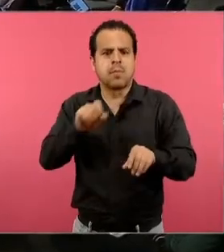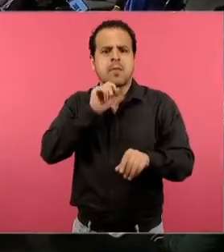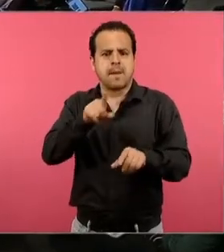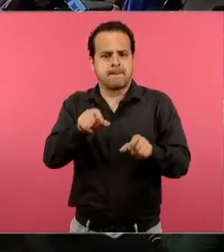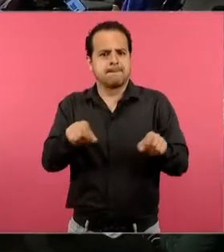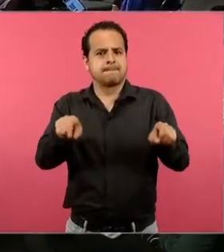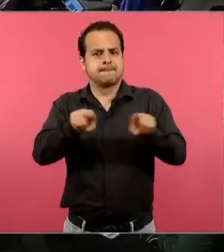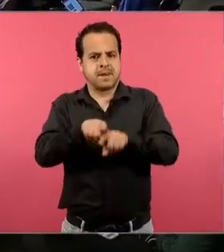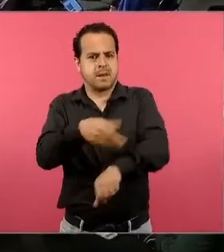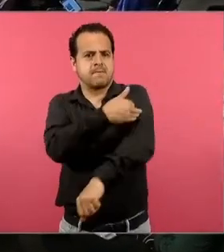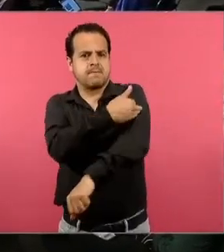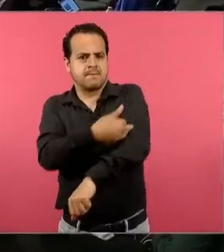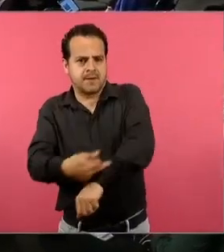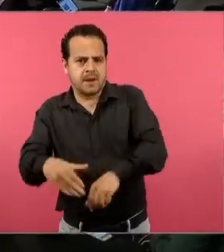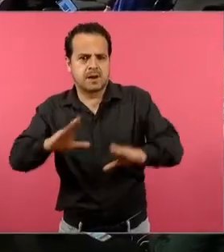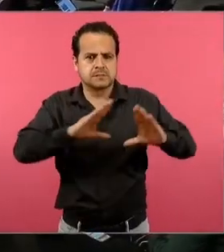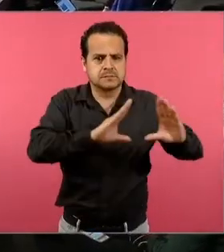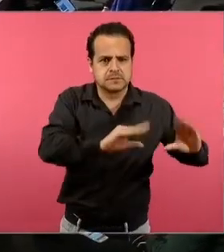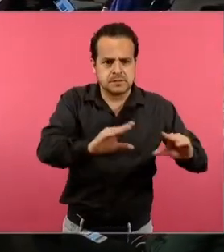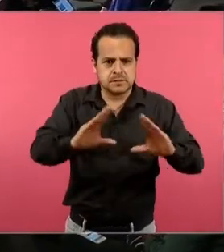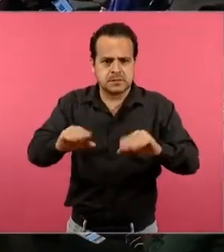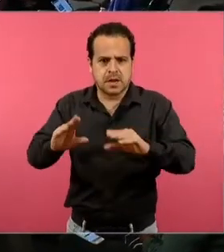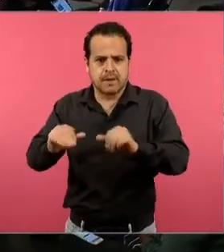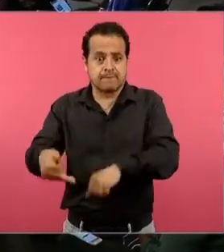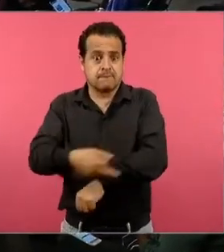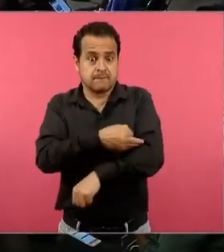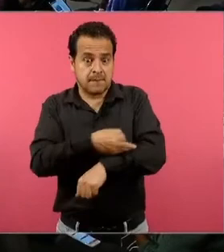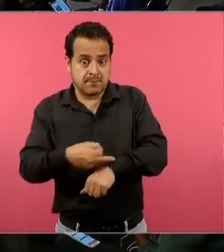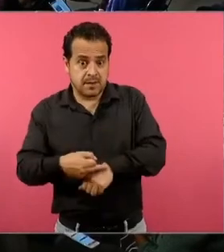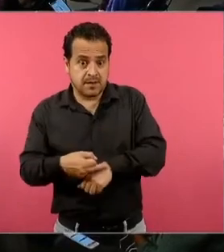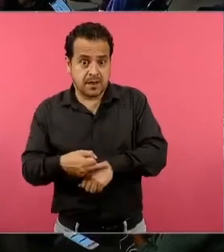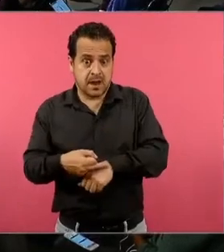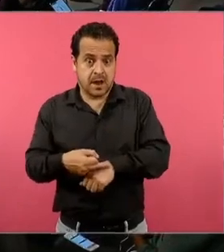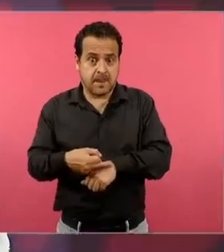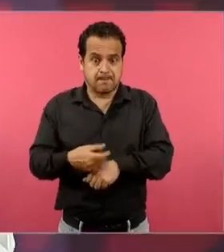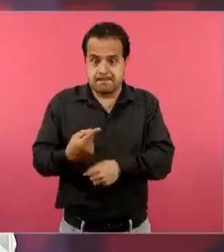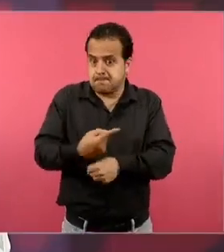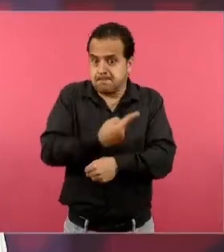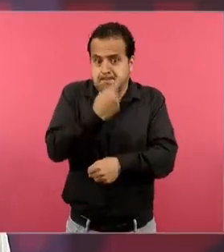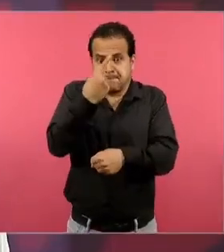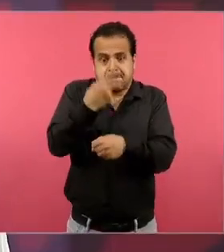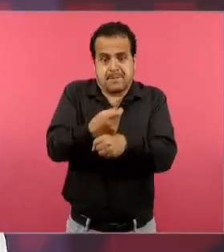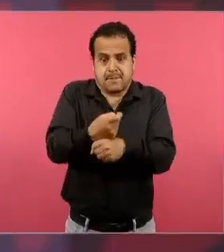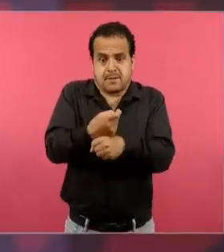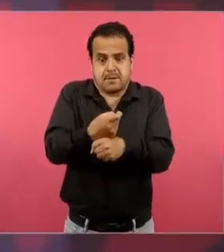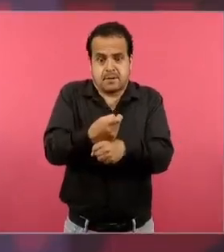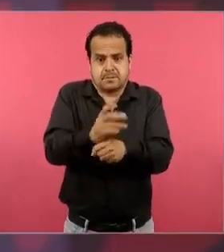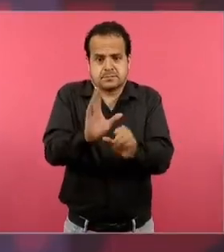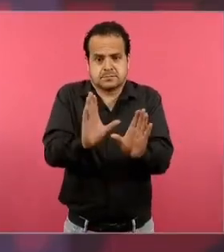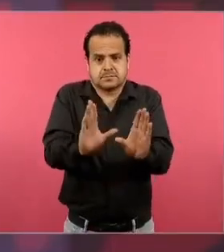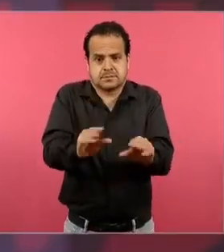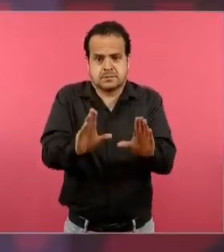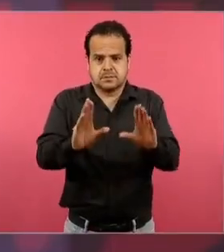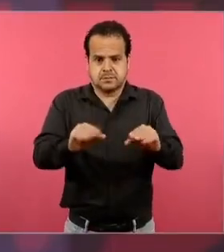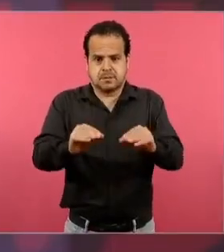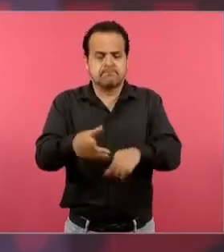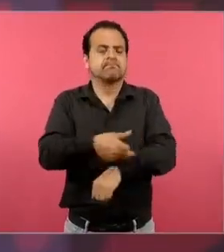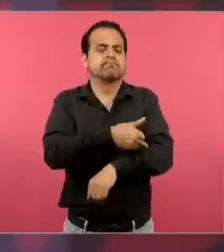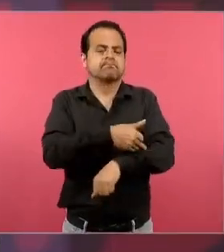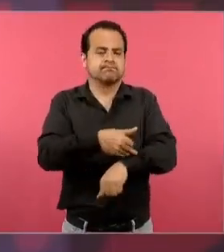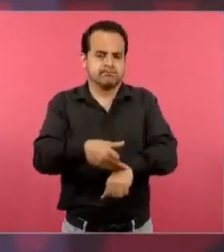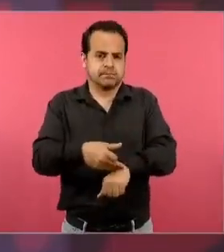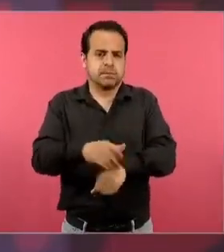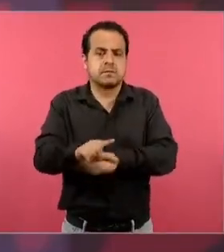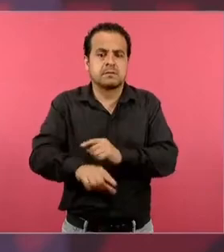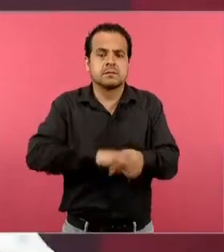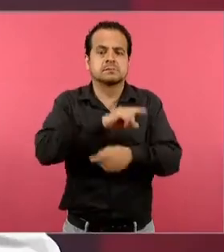familia es la primera que establece cuál es el tipo de información que se da el maestro fortalece. Es mejor que